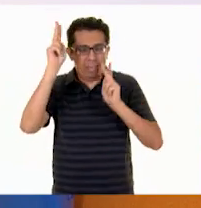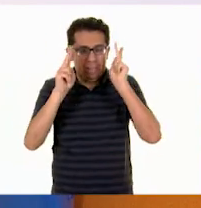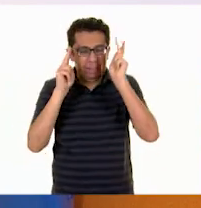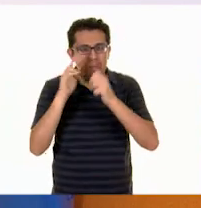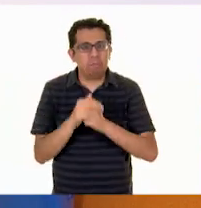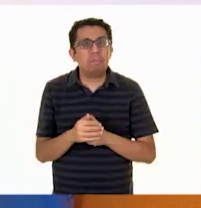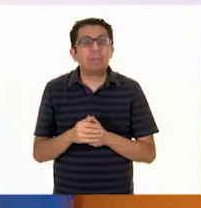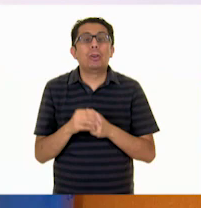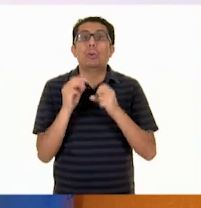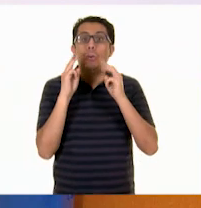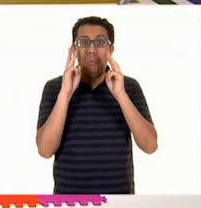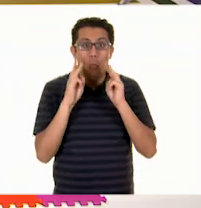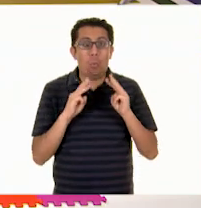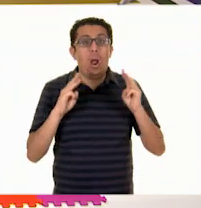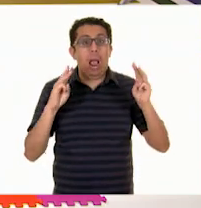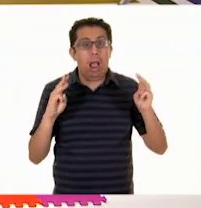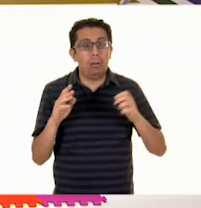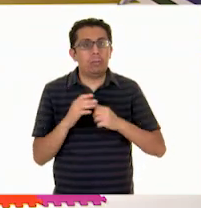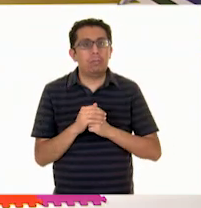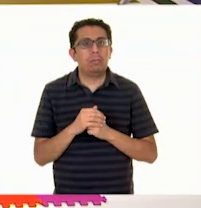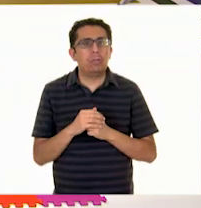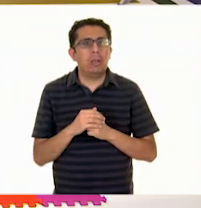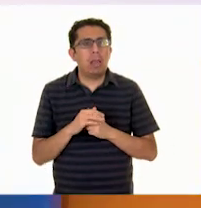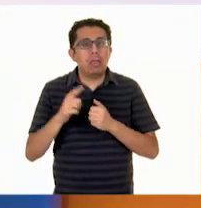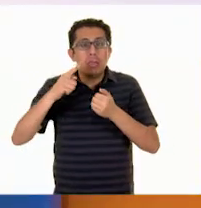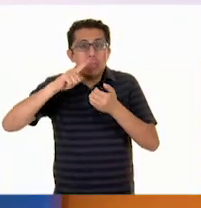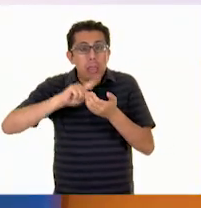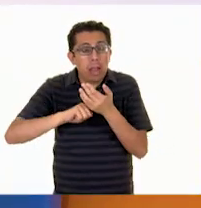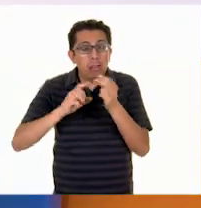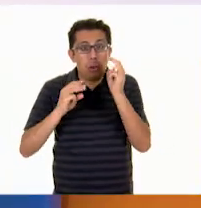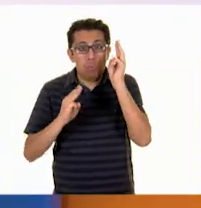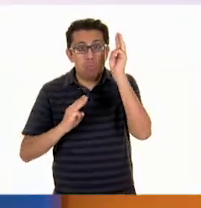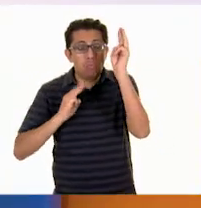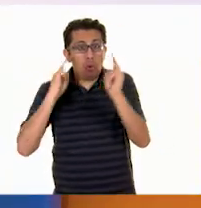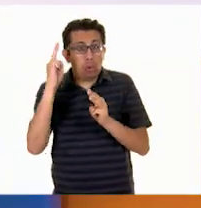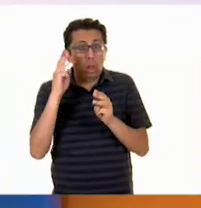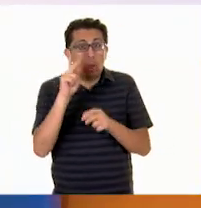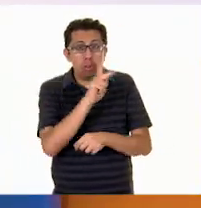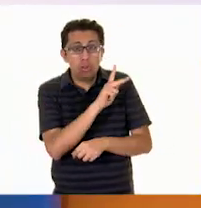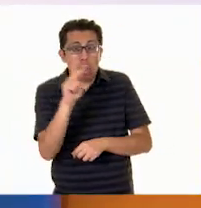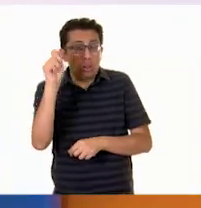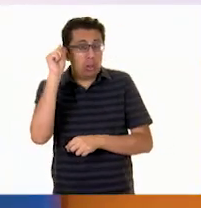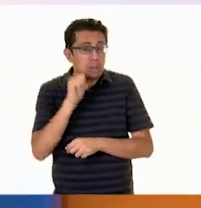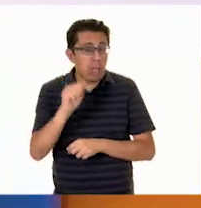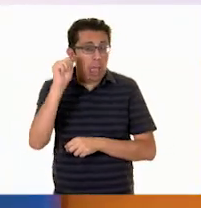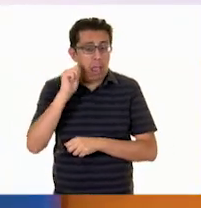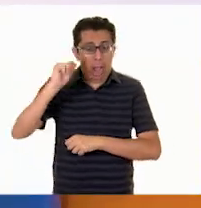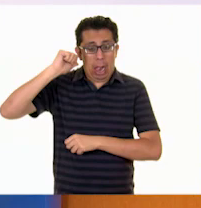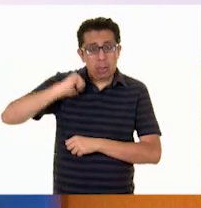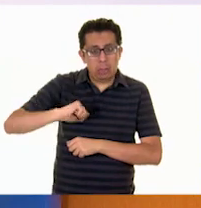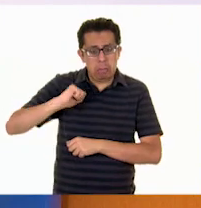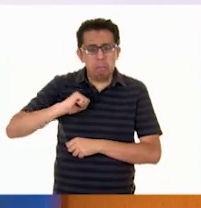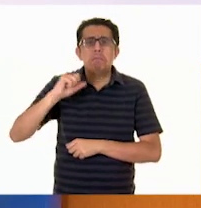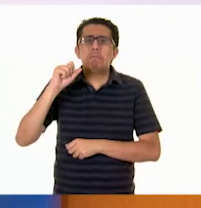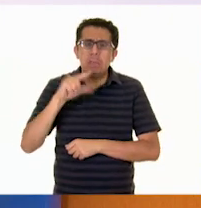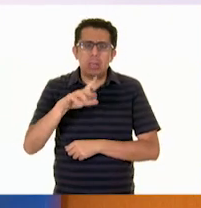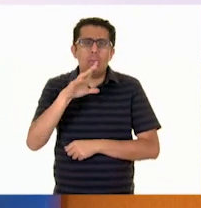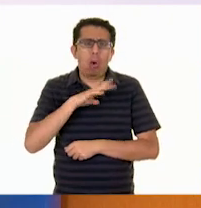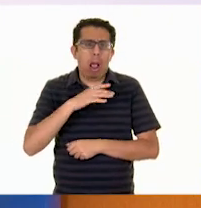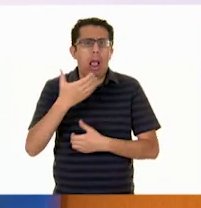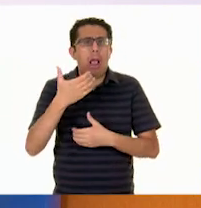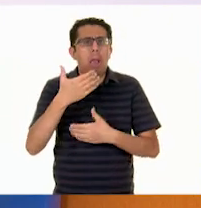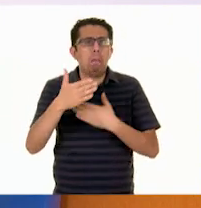¡Guau! No todo lo que hay en los museos es antiguo. También hay cosas modernas.